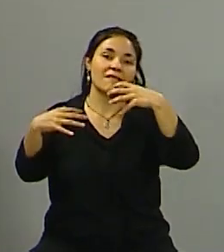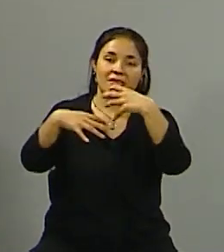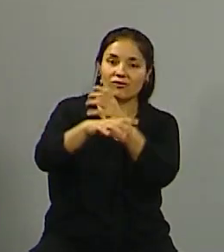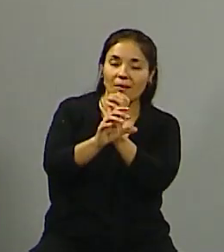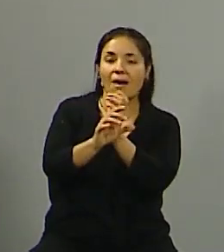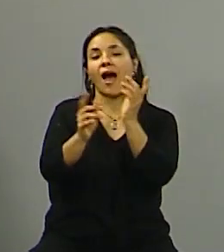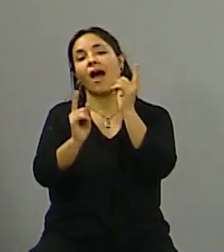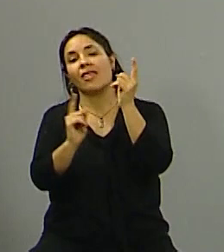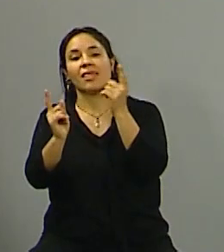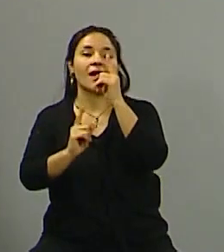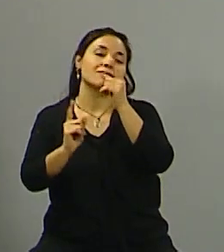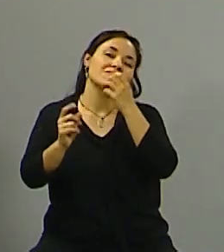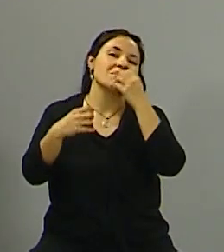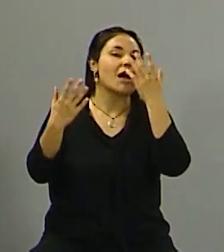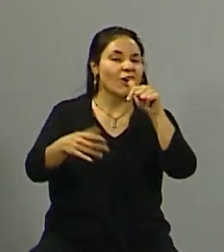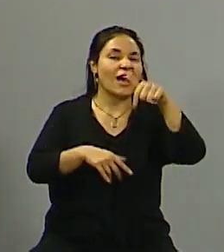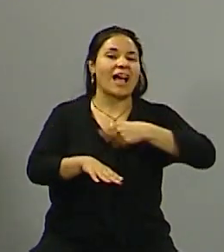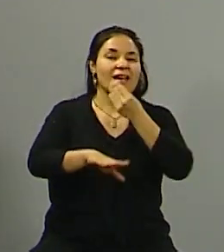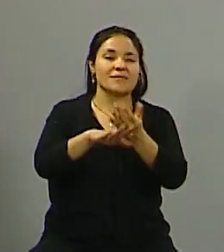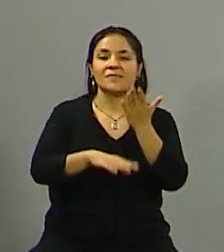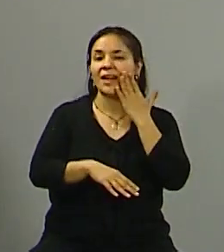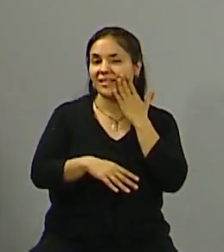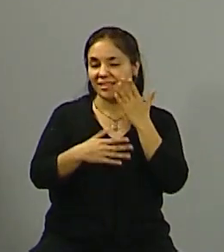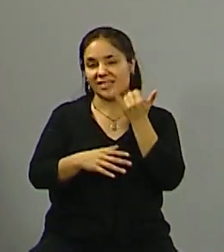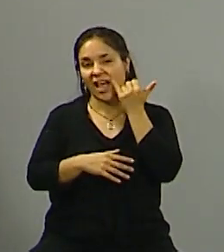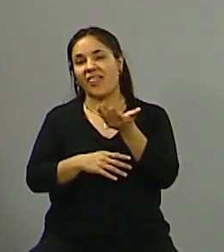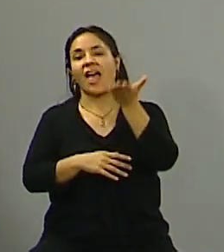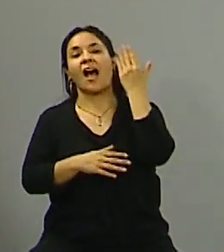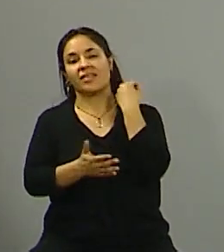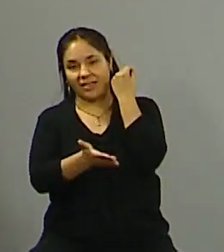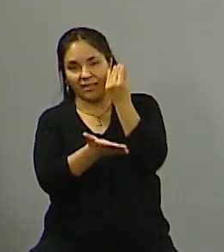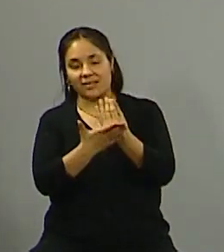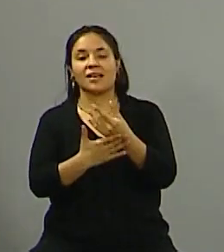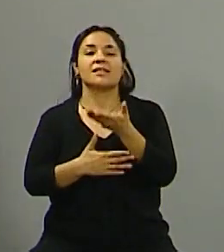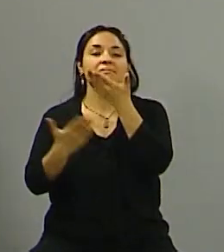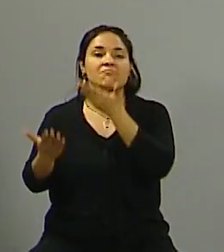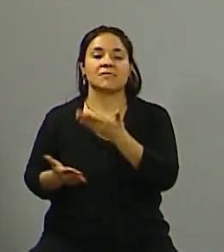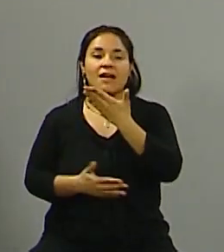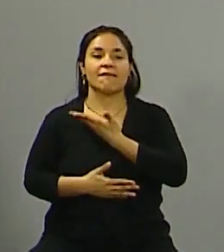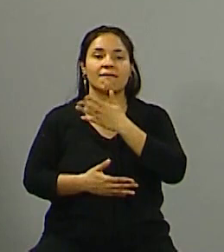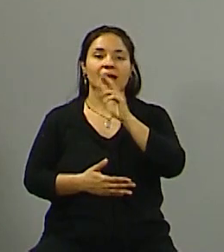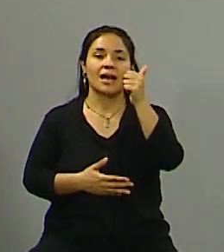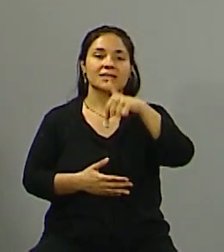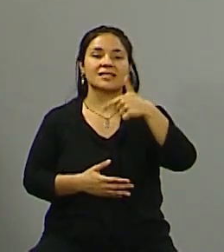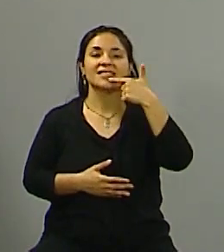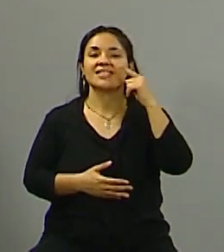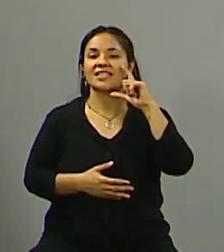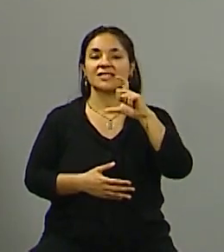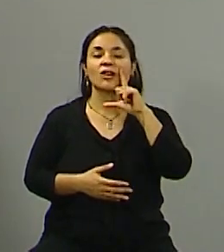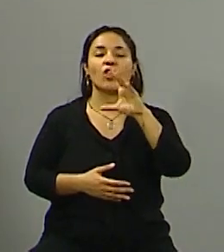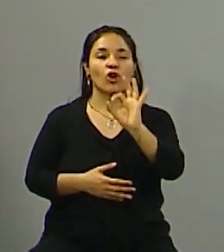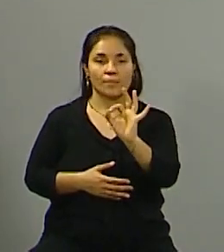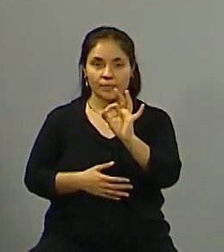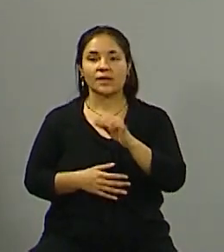tenerlos en el estudio. Lo decimos también por Francisco Lopresti que ya lo hemos tenido en otra oportunidad que justamente avanzó en las PASO y ahora ya es el